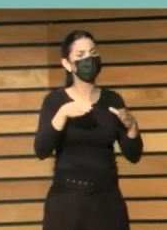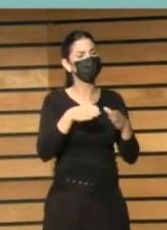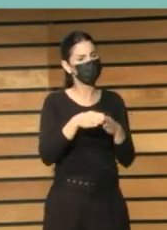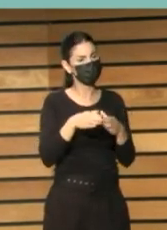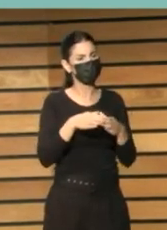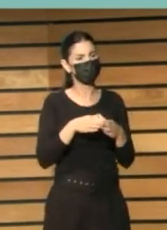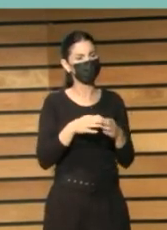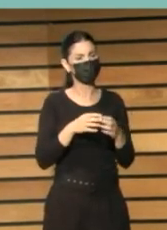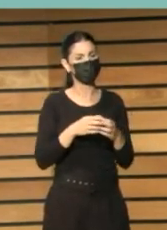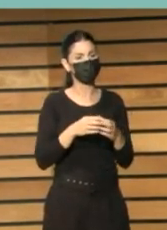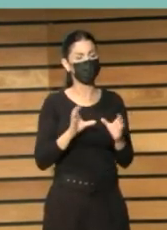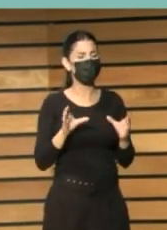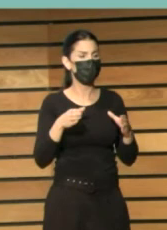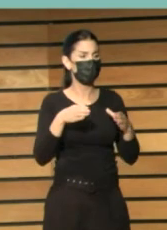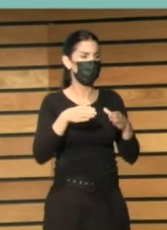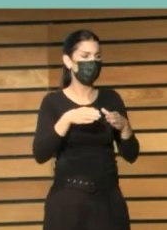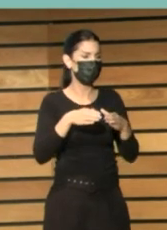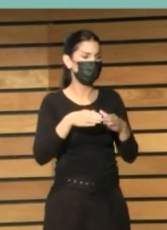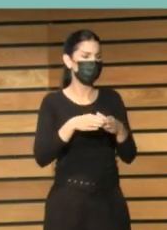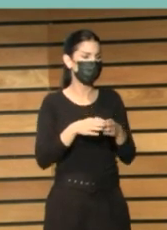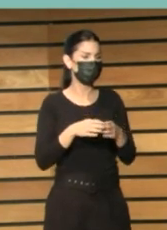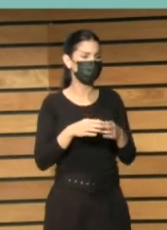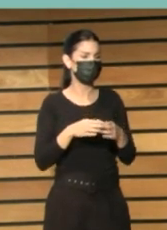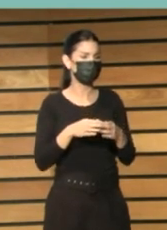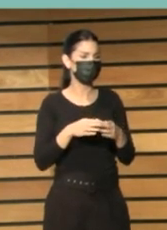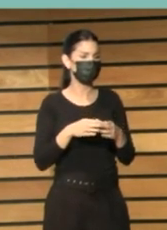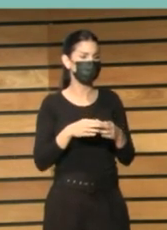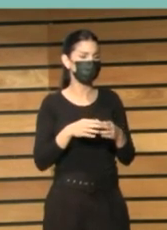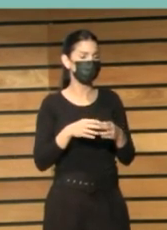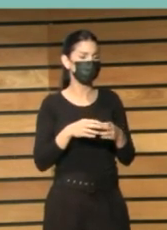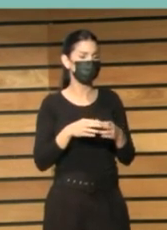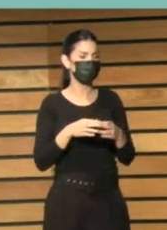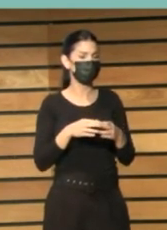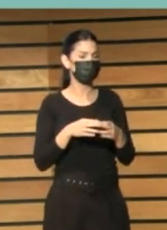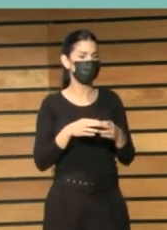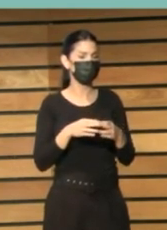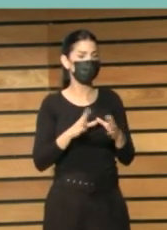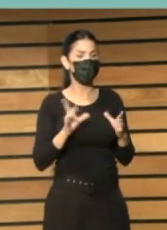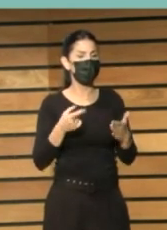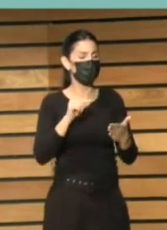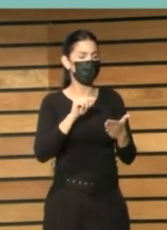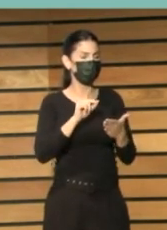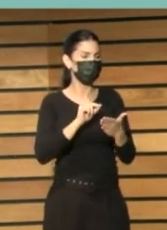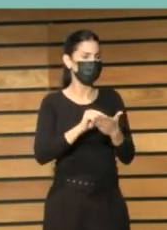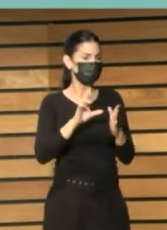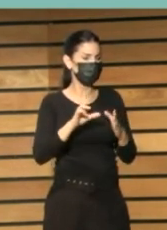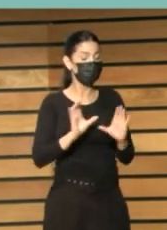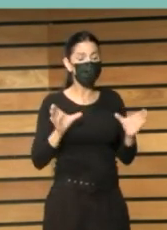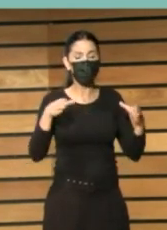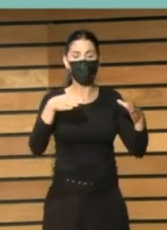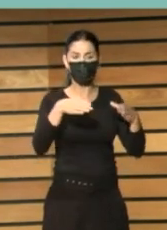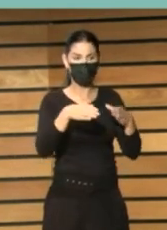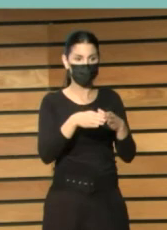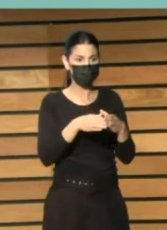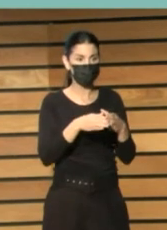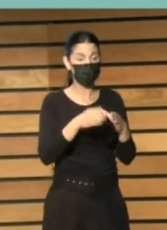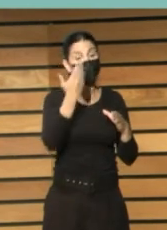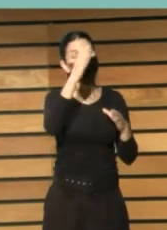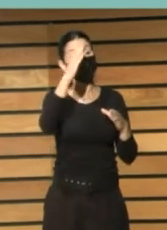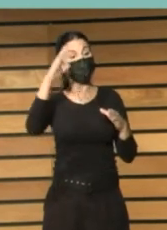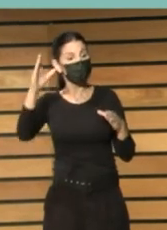aunque realmente no existe más que puntualmente en muchísimos sitios pero es una cosa puntual debería ser un equipo bibliotecas